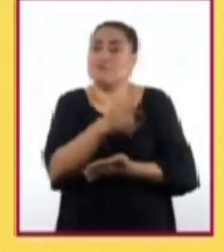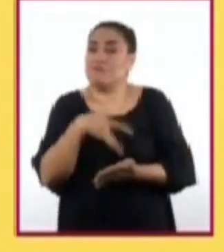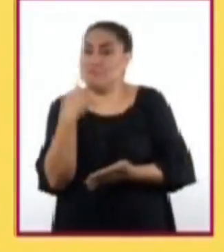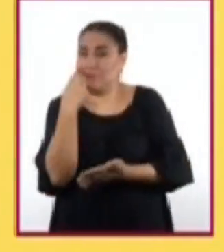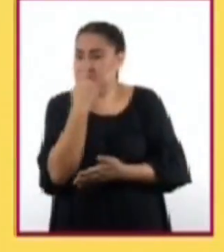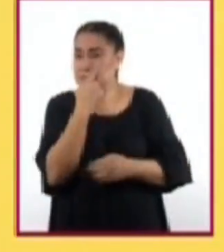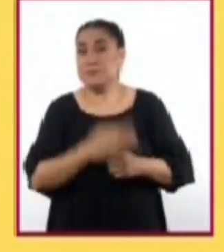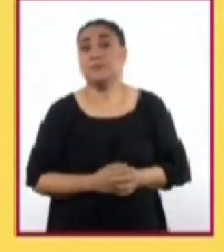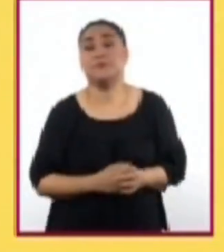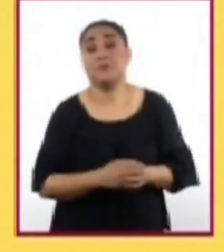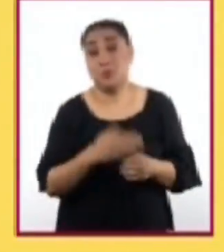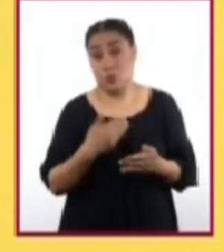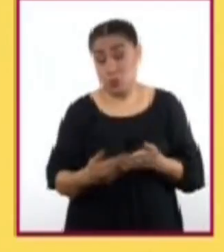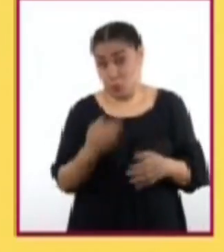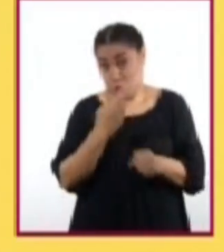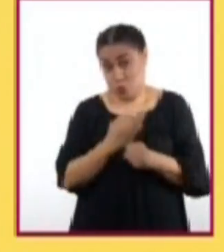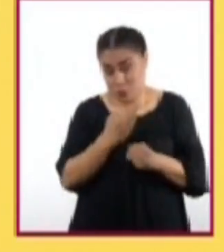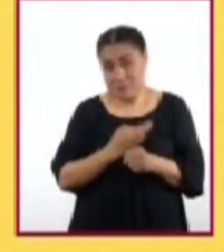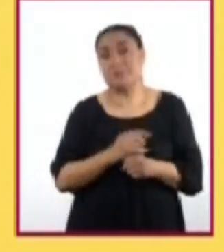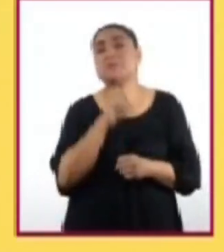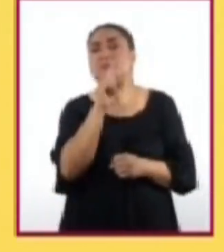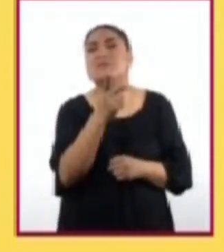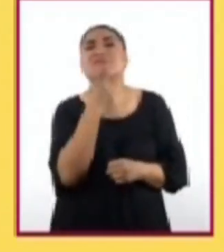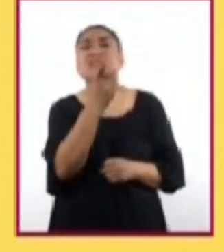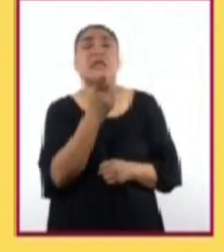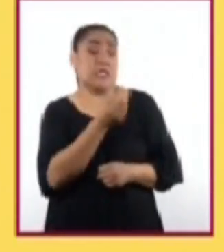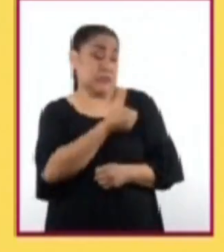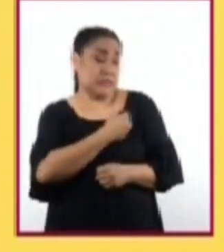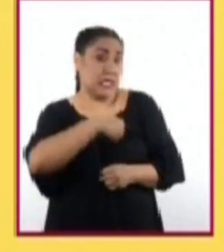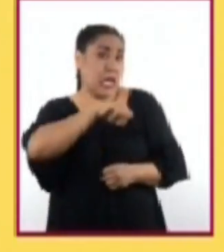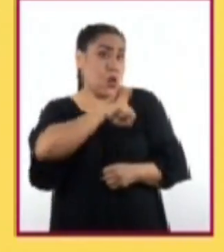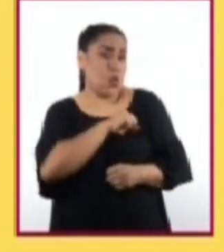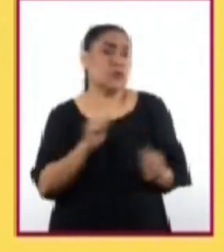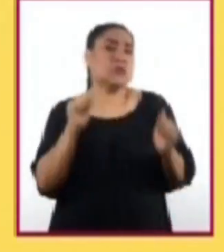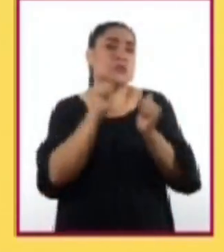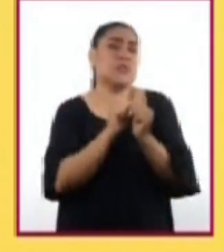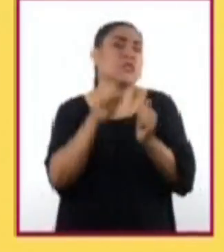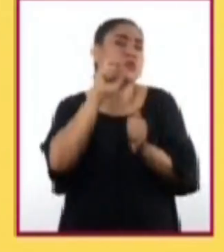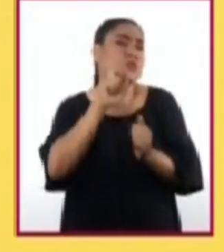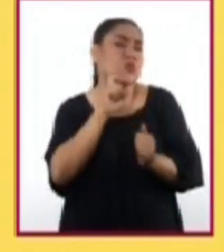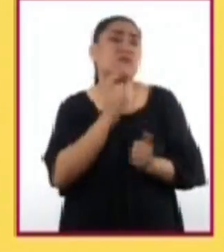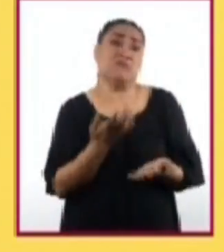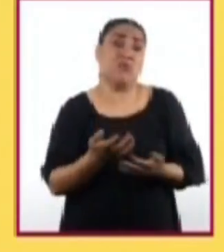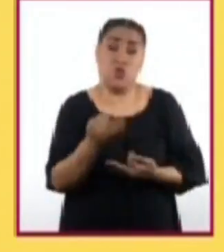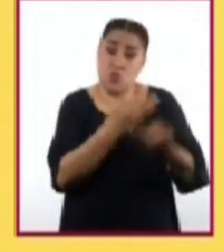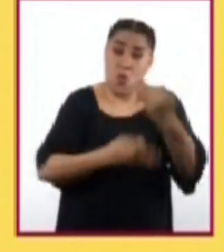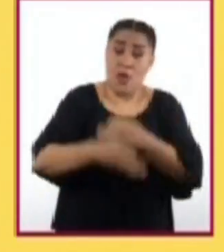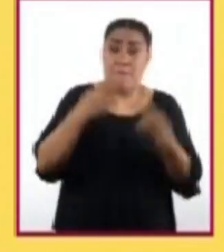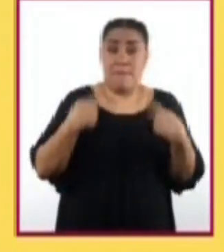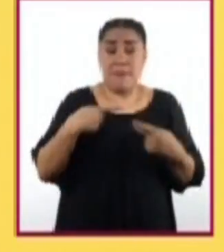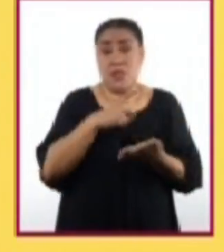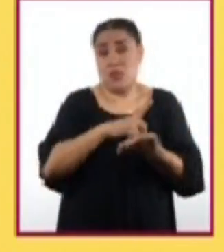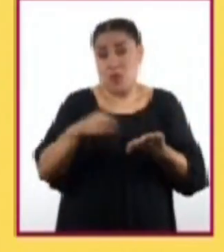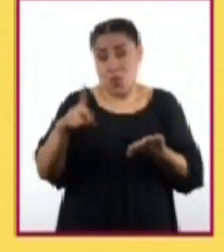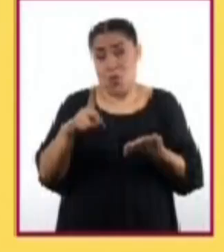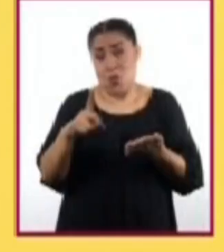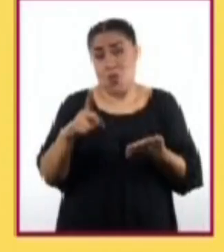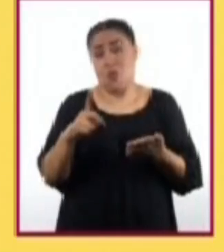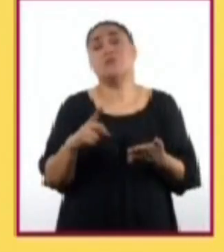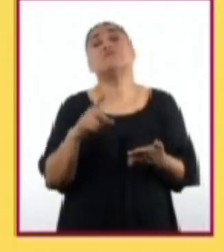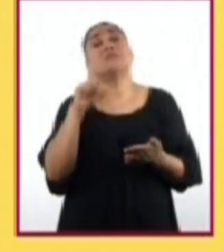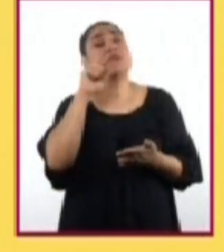Dentro de esto hay que incluir la salud sexual. Los derechos sexuales de todas las personas deben ser